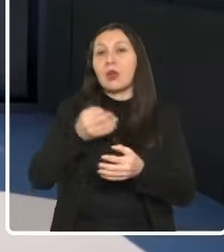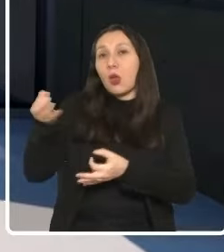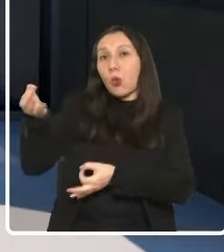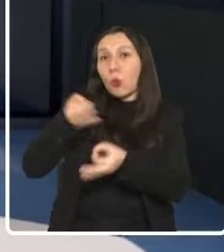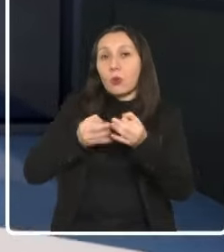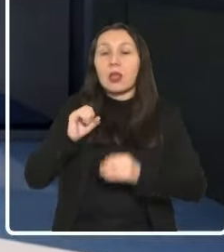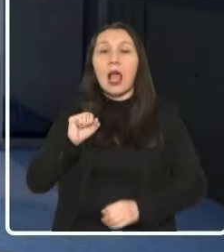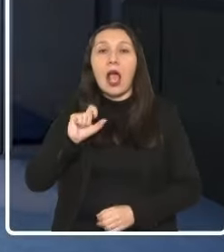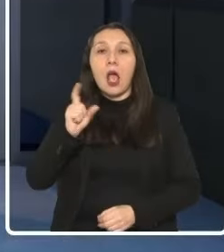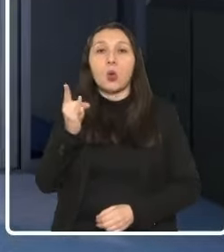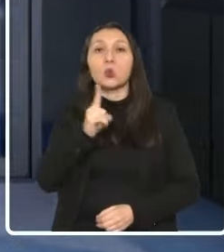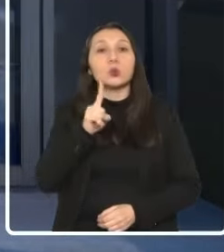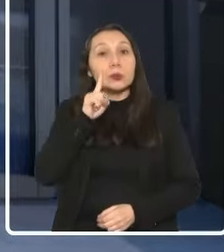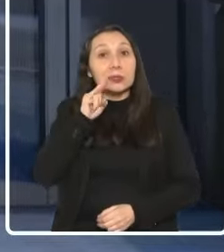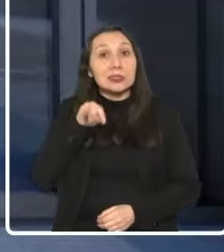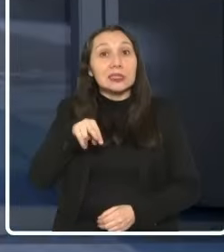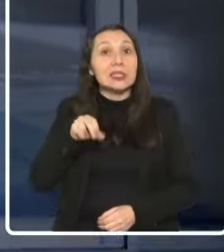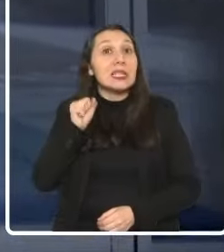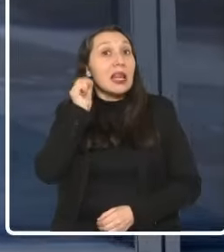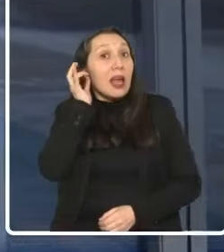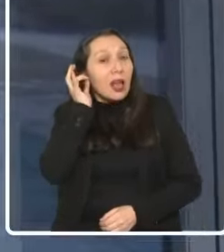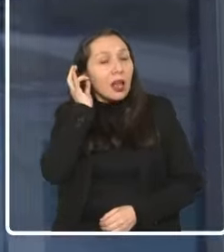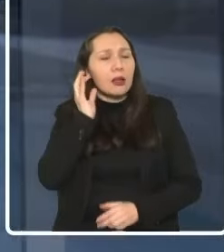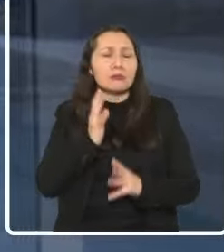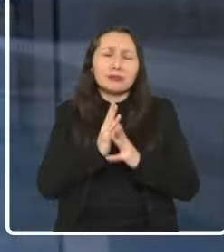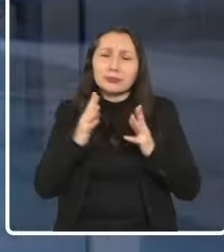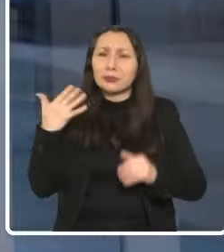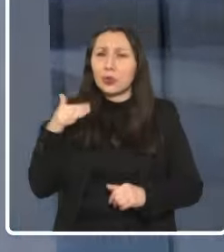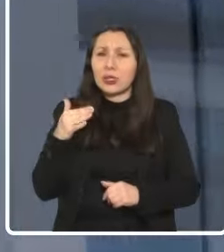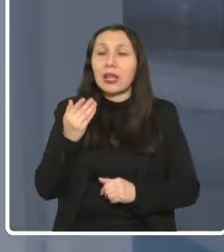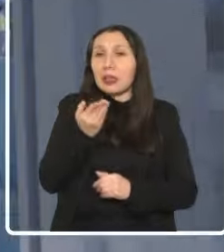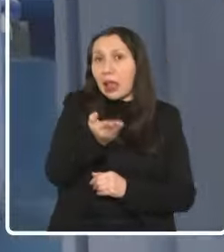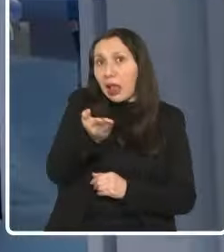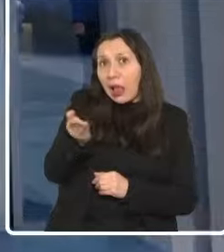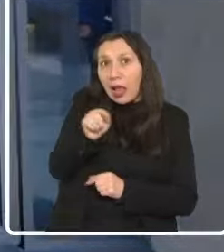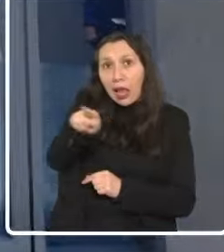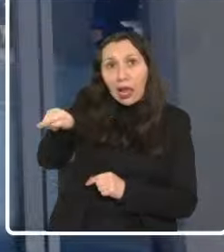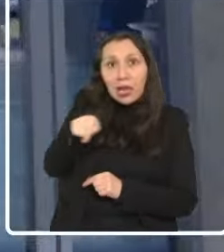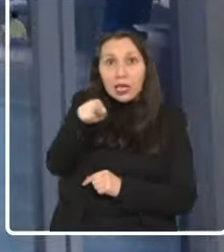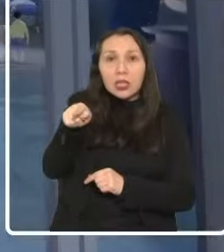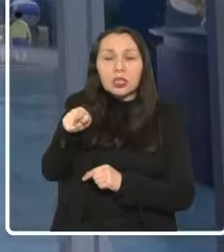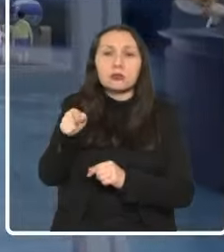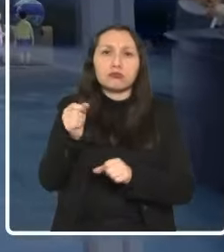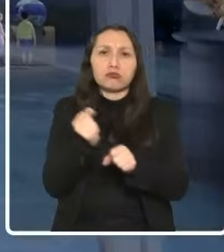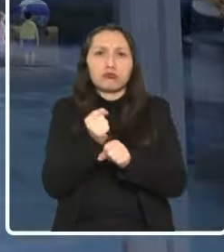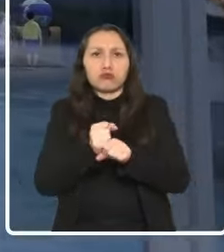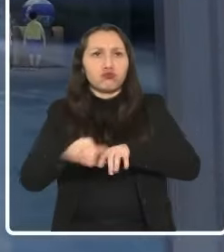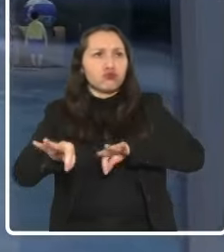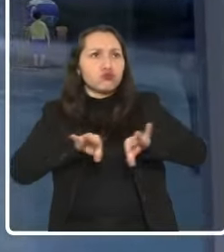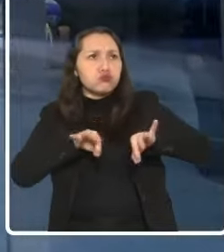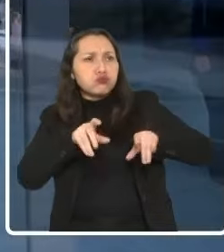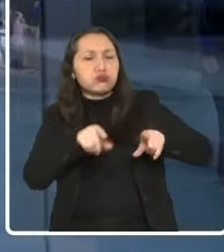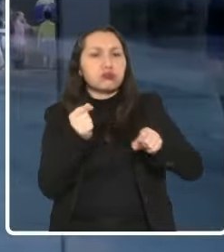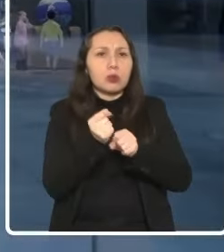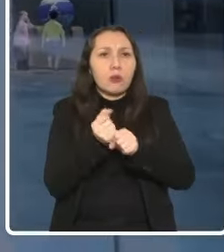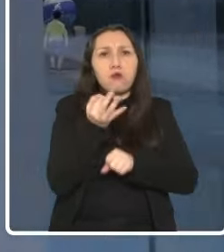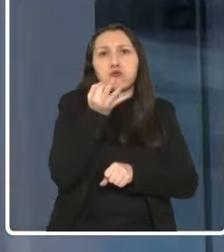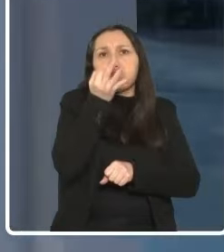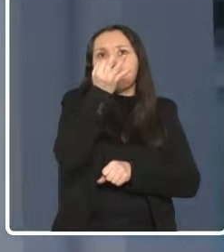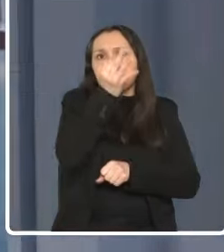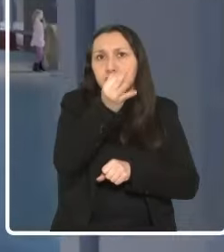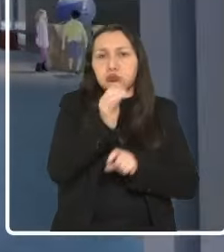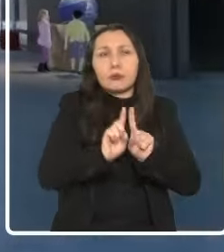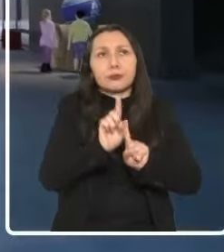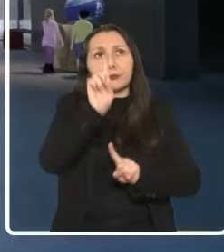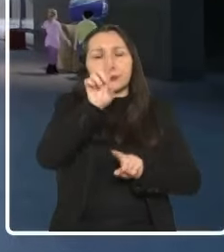Agustina es tremendamente importante, porque son ellos los que van a operar este Centro Espacial en un futuro cercano.